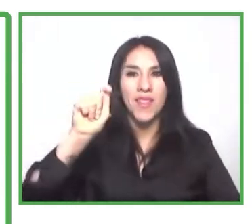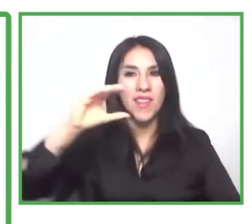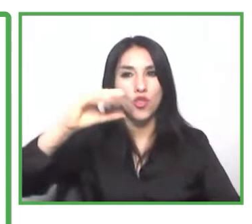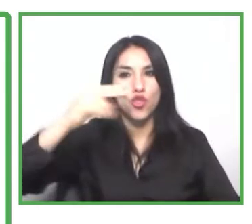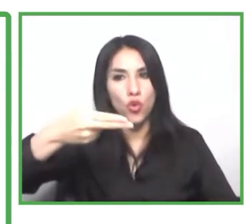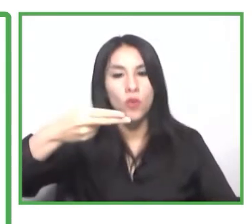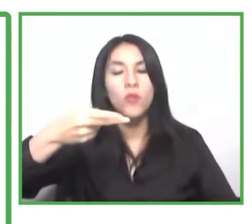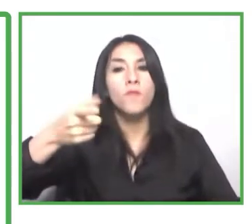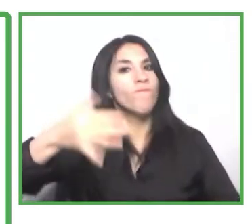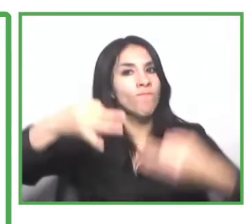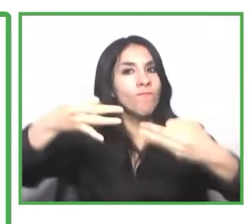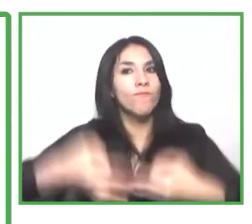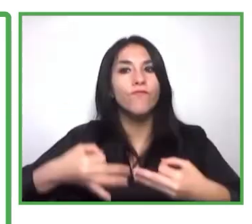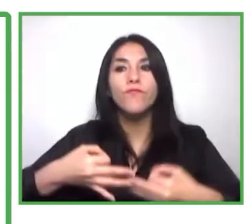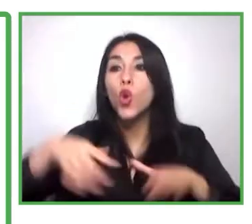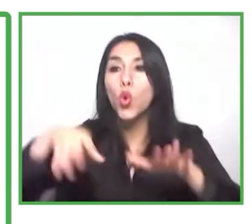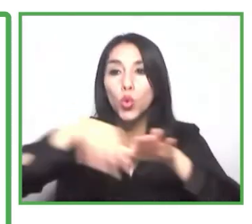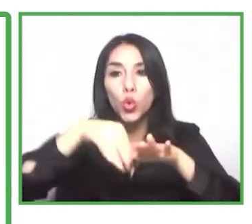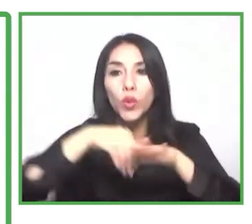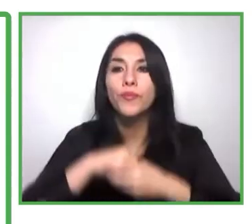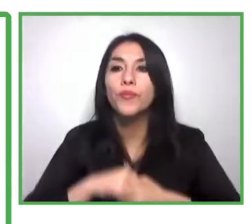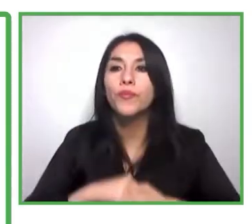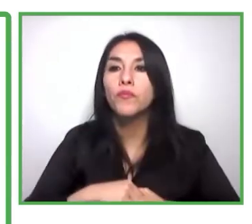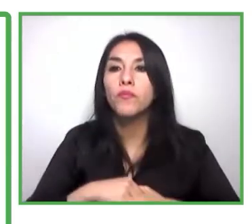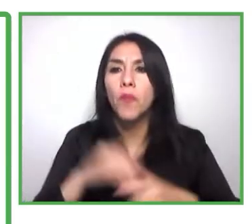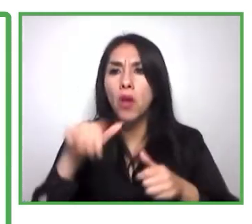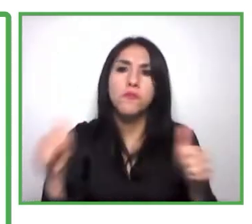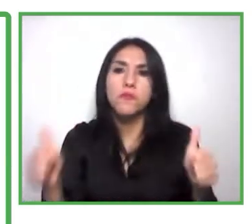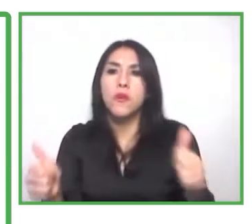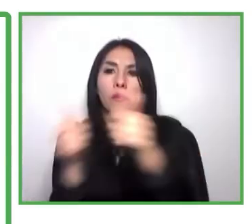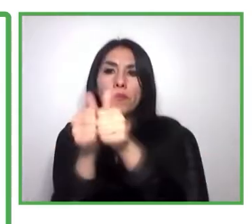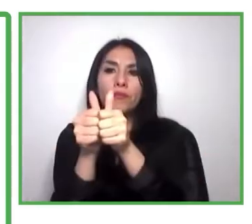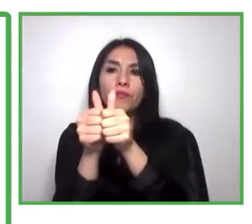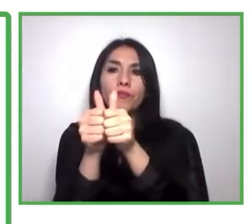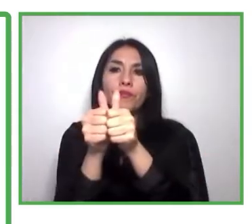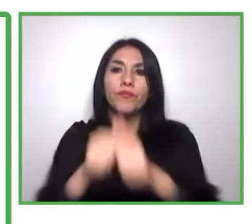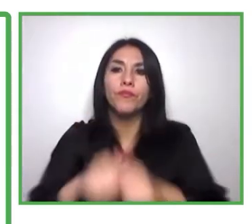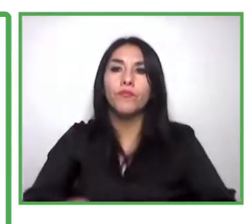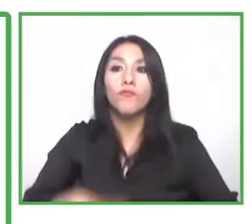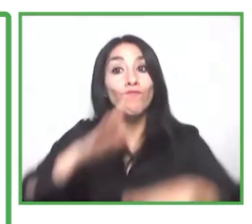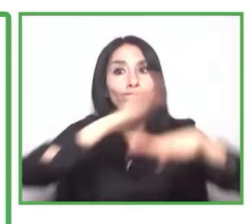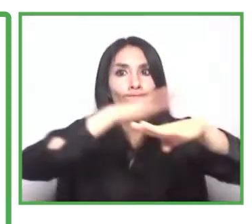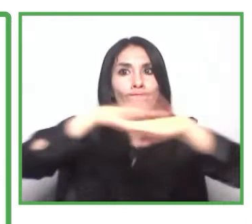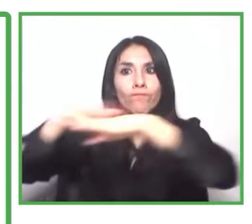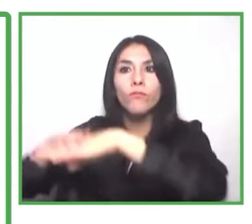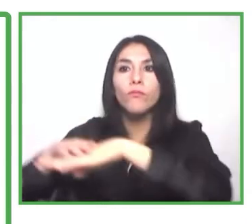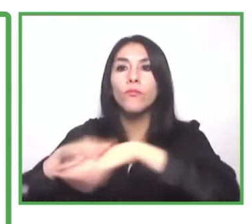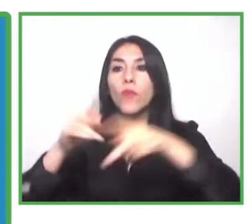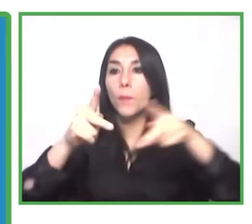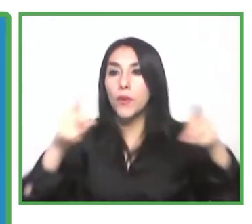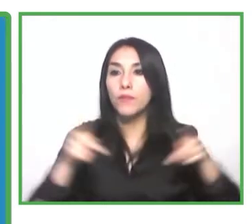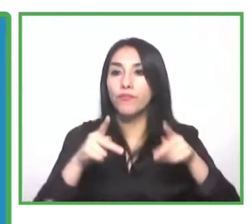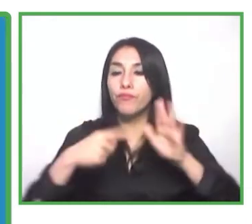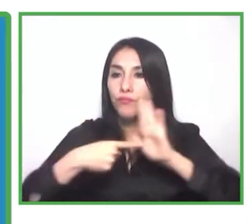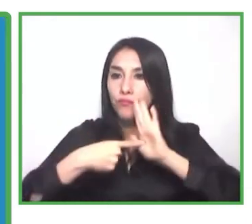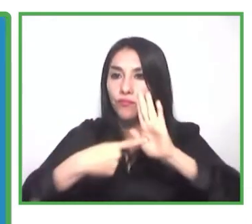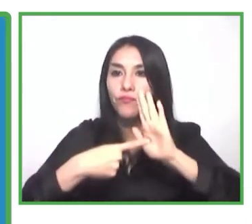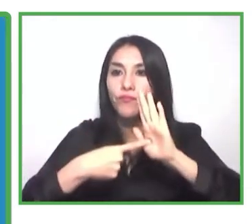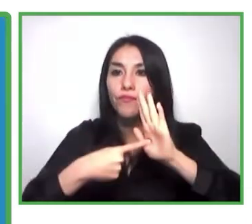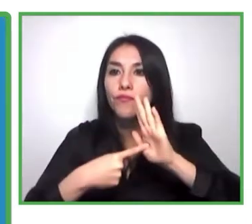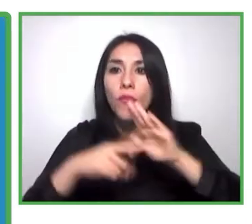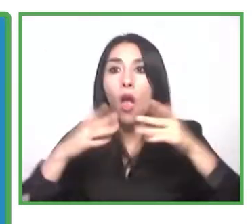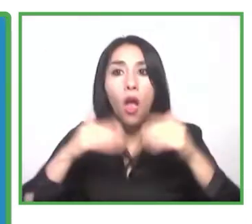ofertas laborales que se están proponiendo en el mercado. Acá una pequeña mirada de cómo se despliegan las ofertas